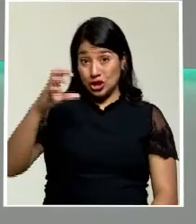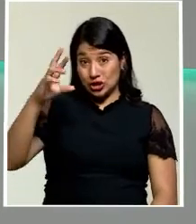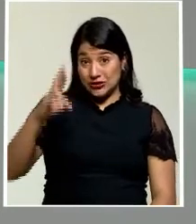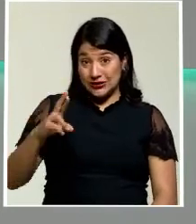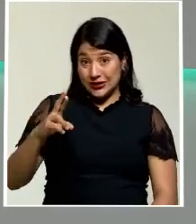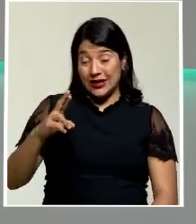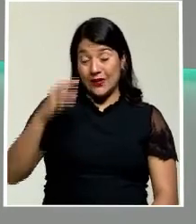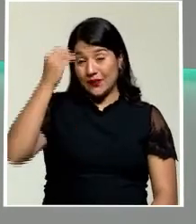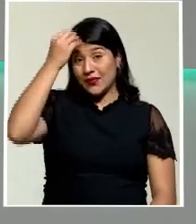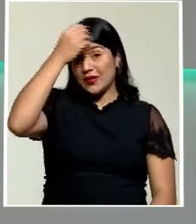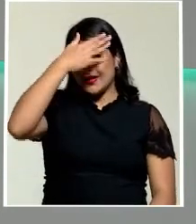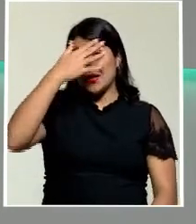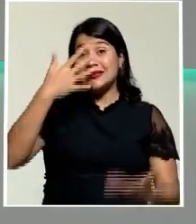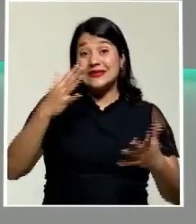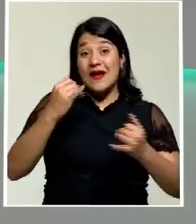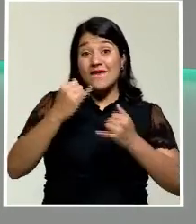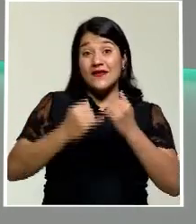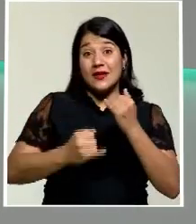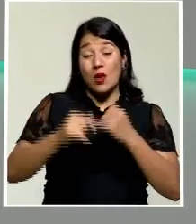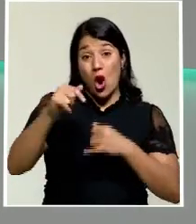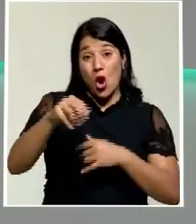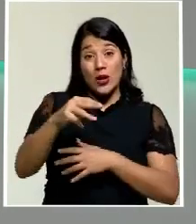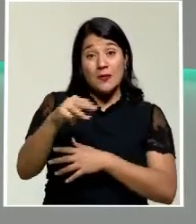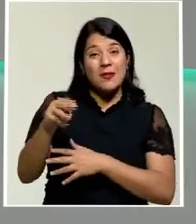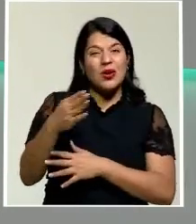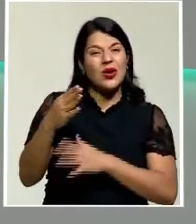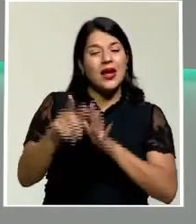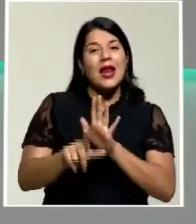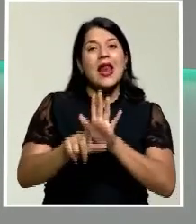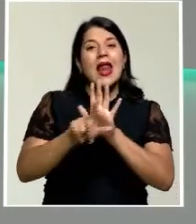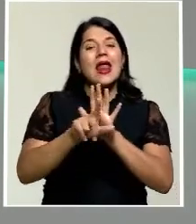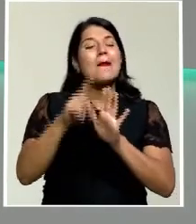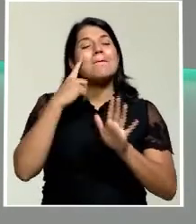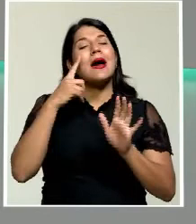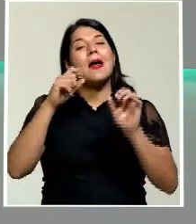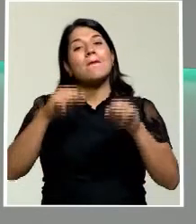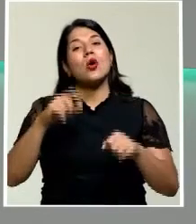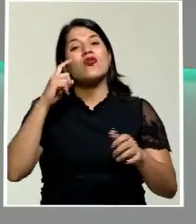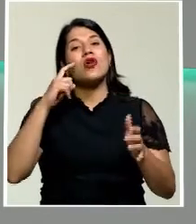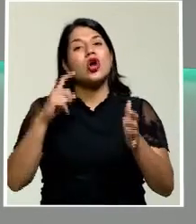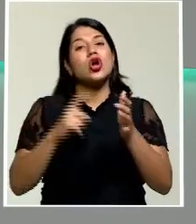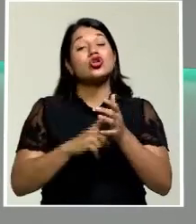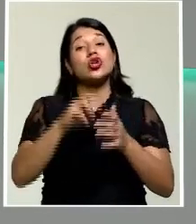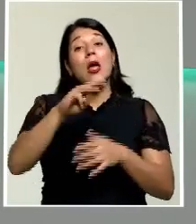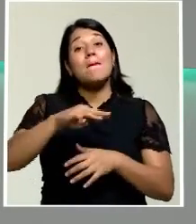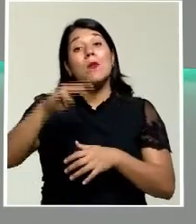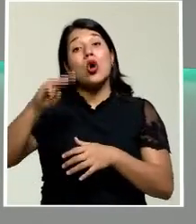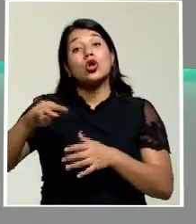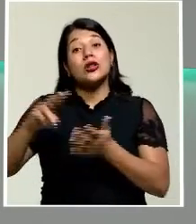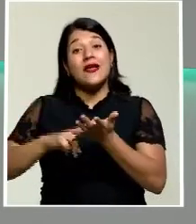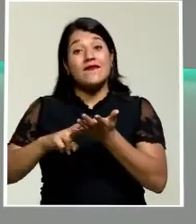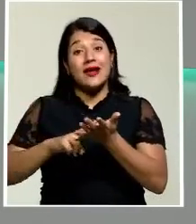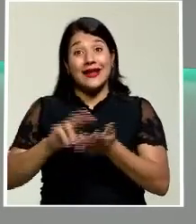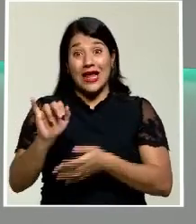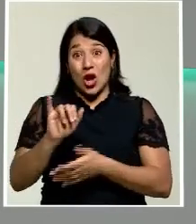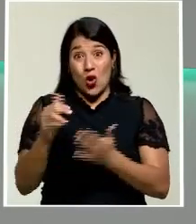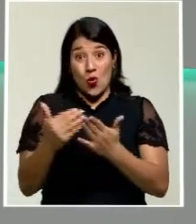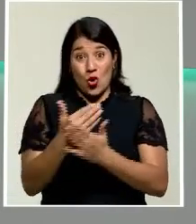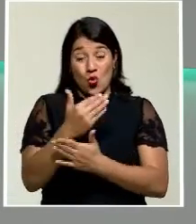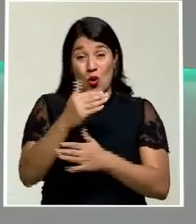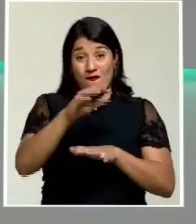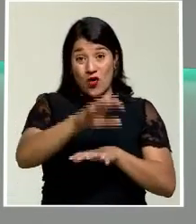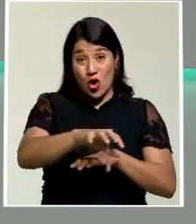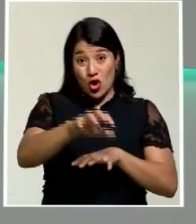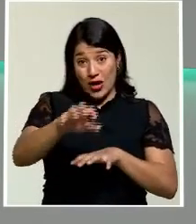Carlos Alvarado, firmó este miércoles la ley que reconoce a Monteverde como nuevo cantón. A partir de ahora,